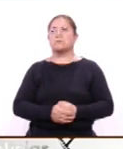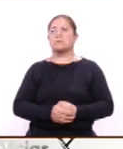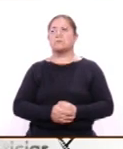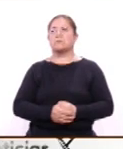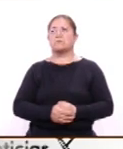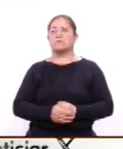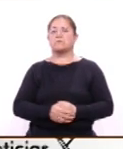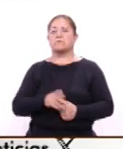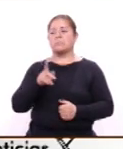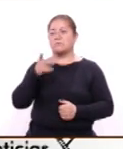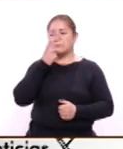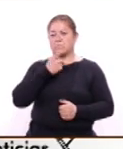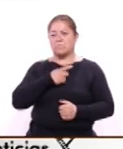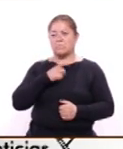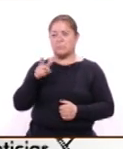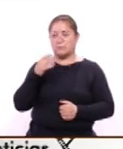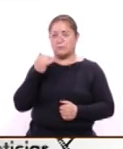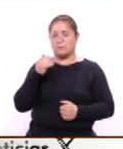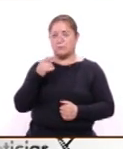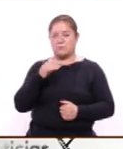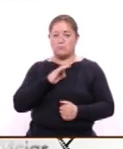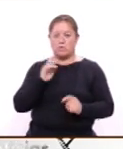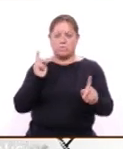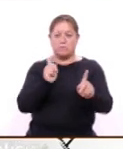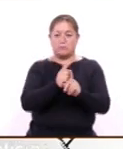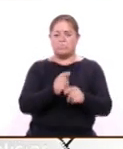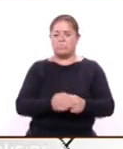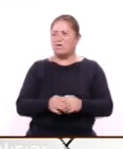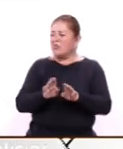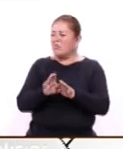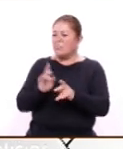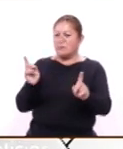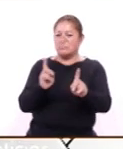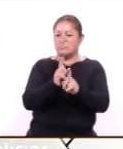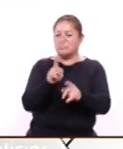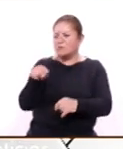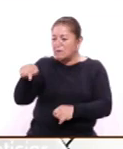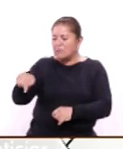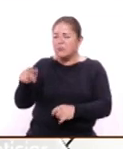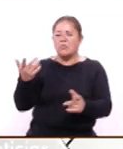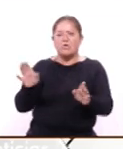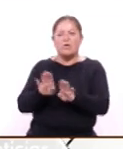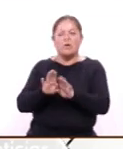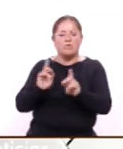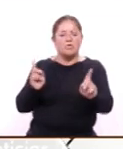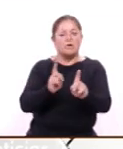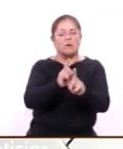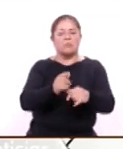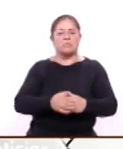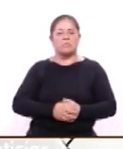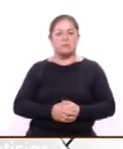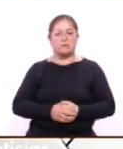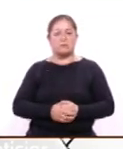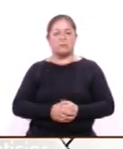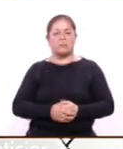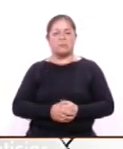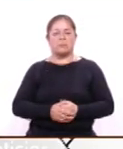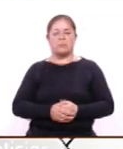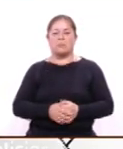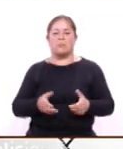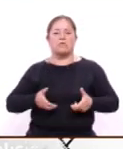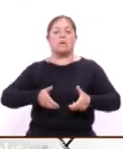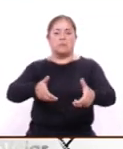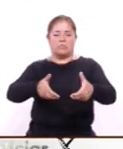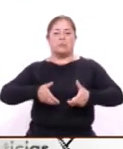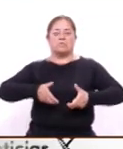comunicar de esa manera, pero ellos solitos, ¿cómo llegan? ¿A dónde están instalados? ¿Cuál es la dirección? Sí, nos encontramos en